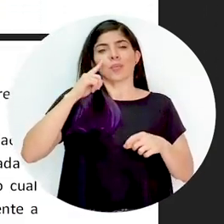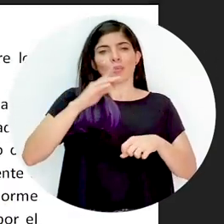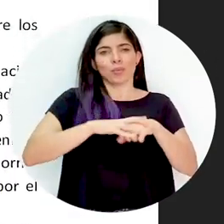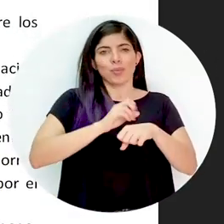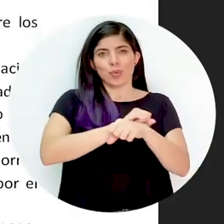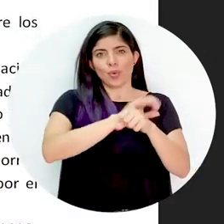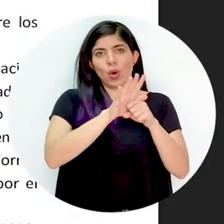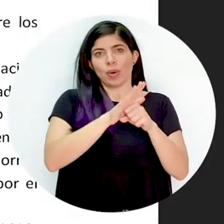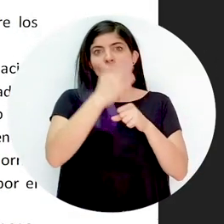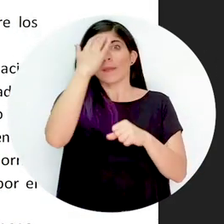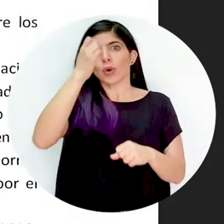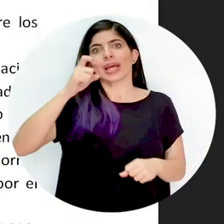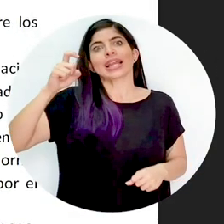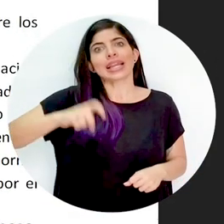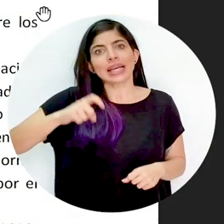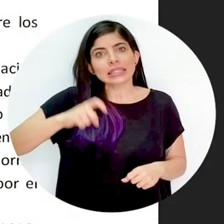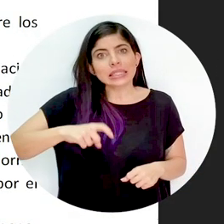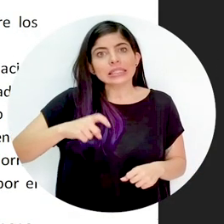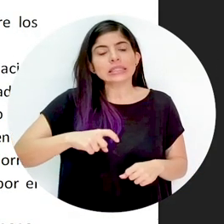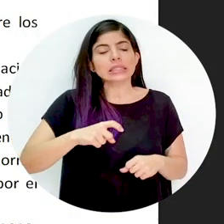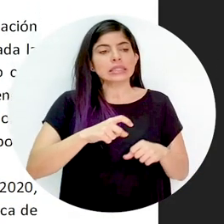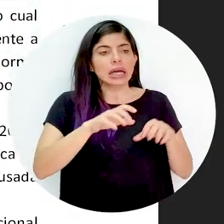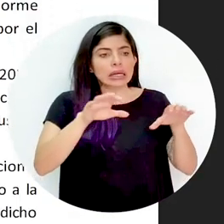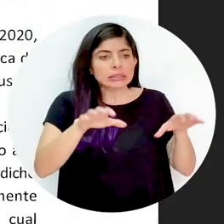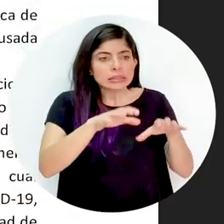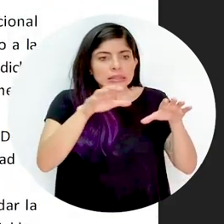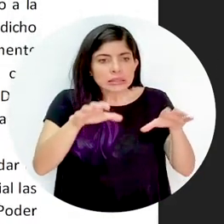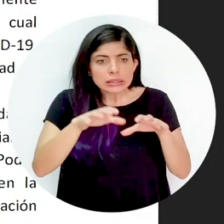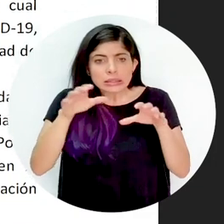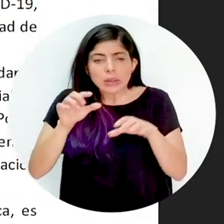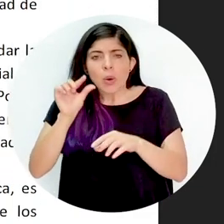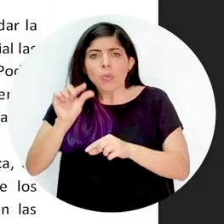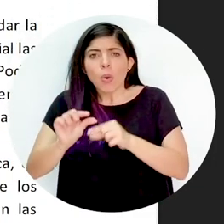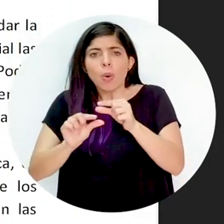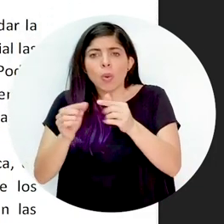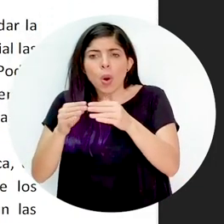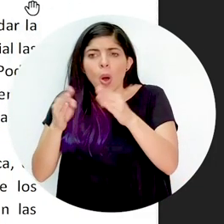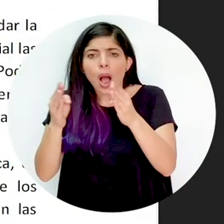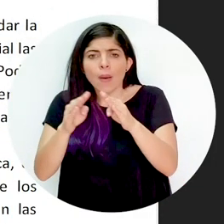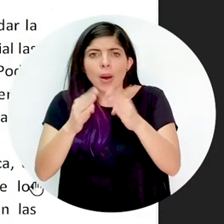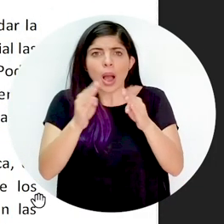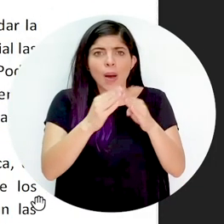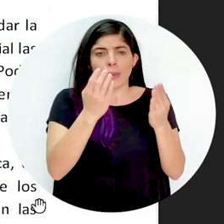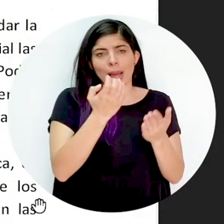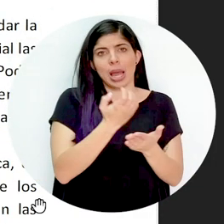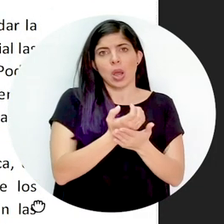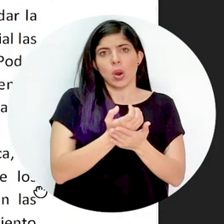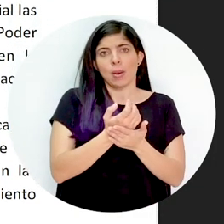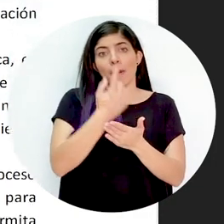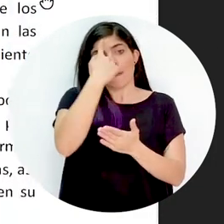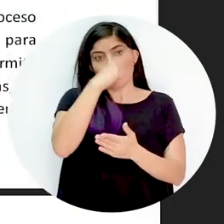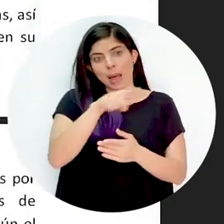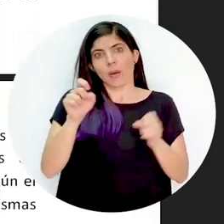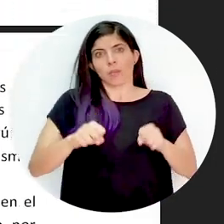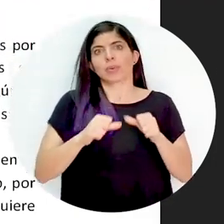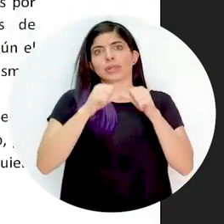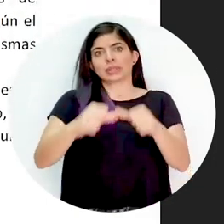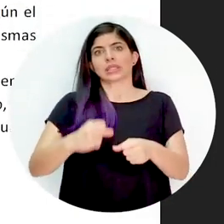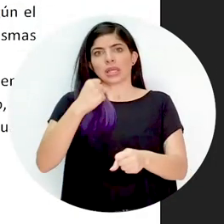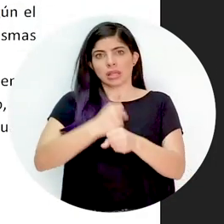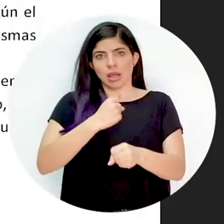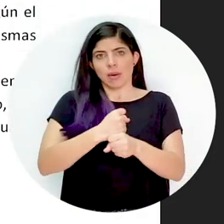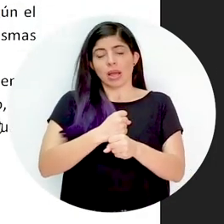COVID-19, ya que es necesaria la activación y liberación paulatina de los sectores económicos para la continuidad de sus